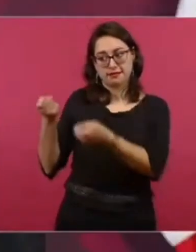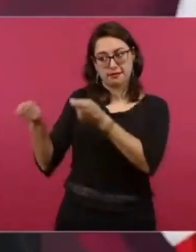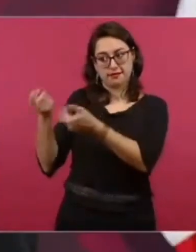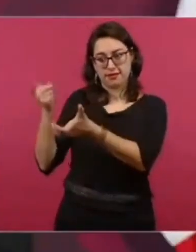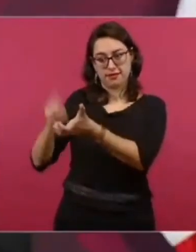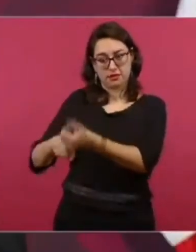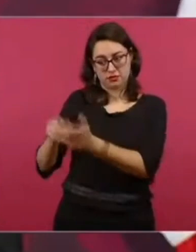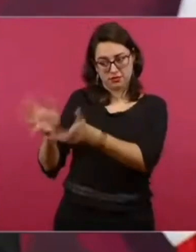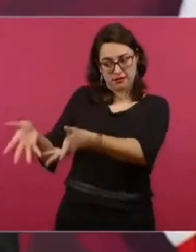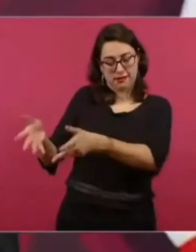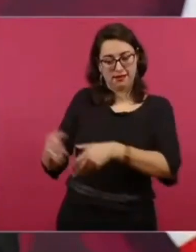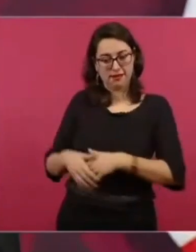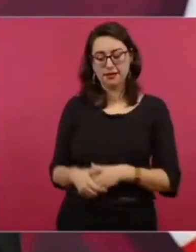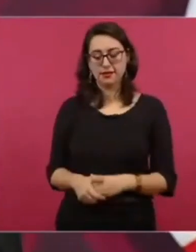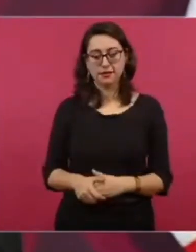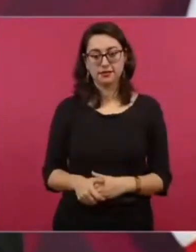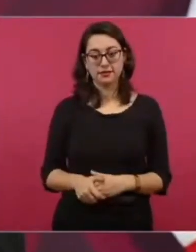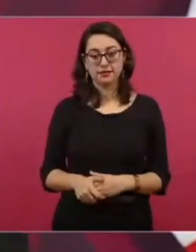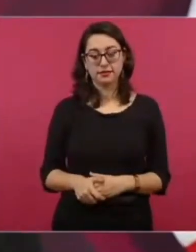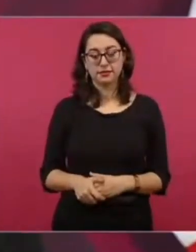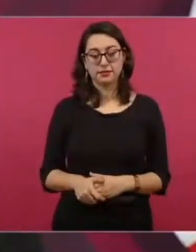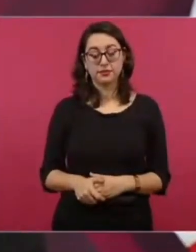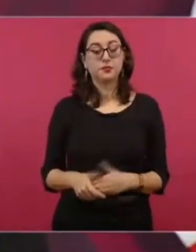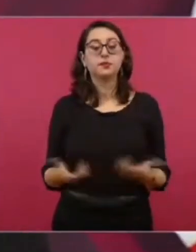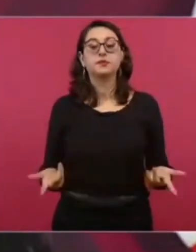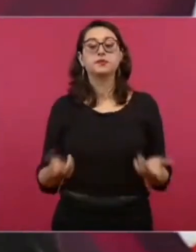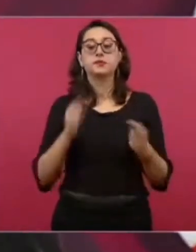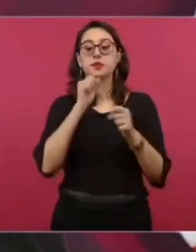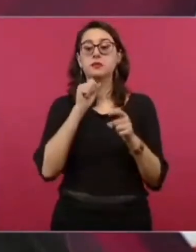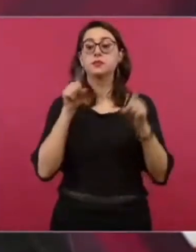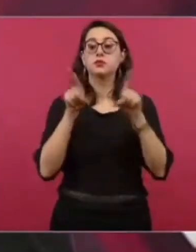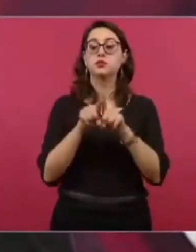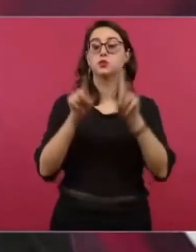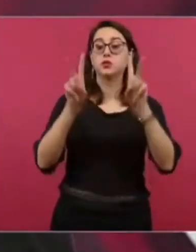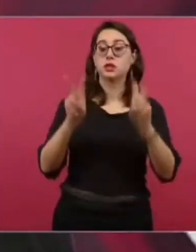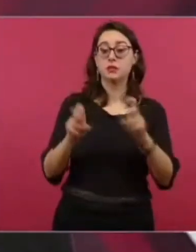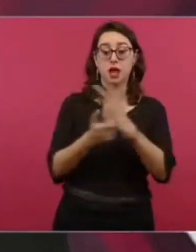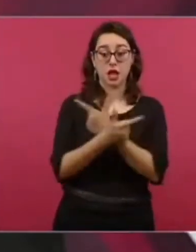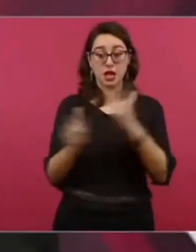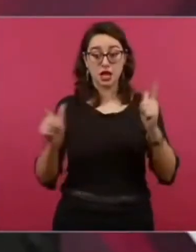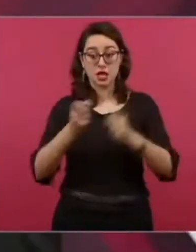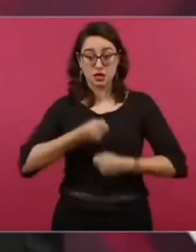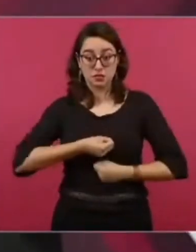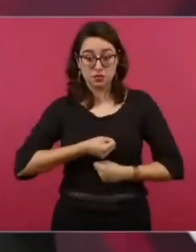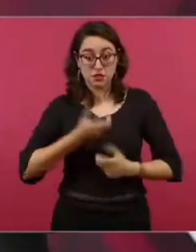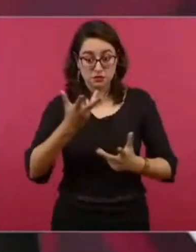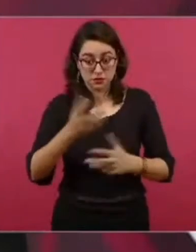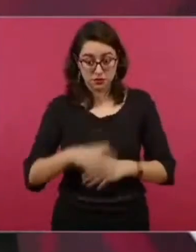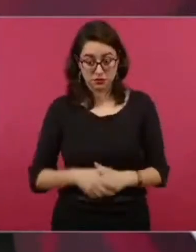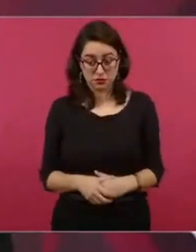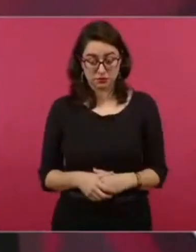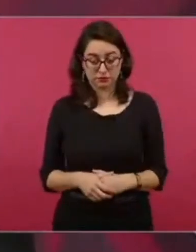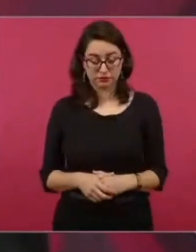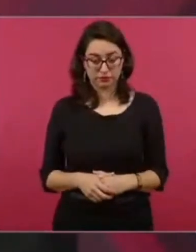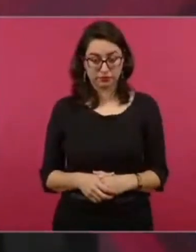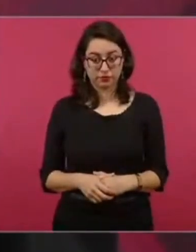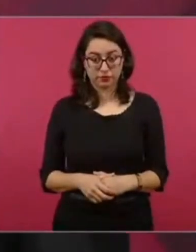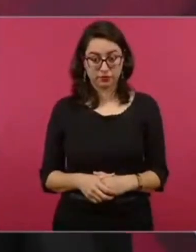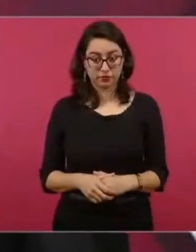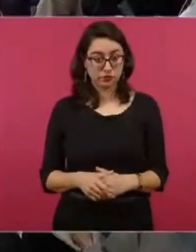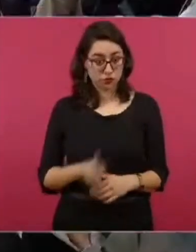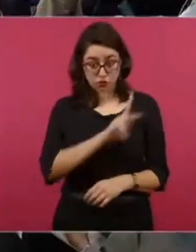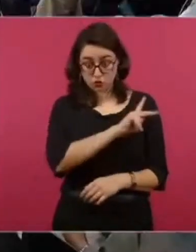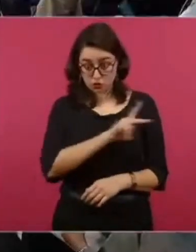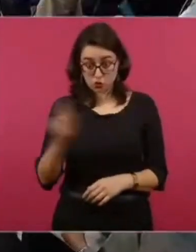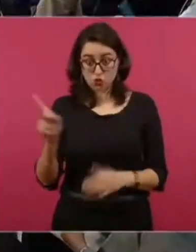¿Ustedes creen que todos ejercen la libertad de expresión? O